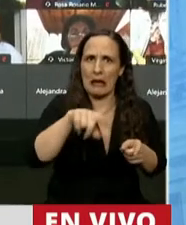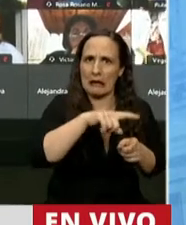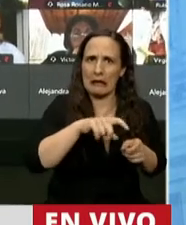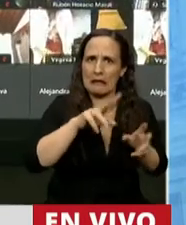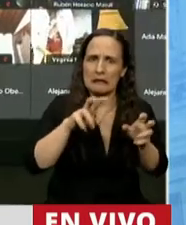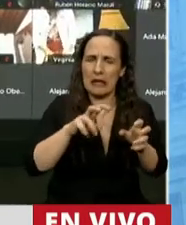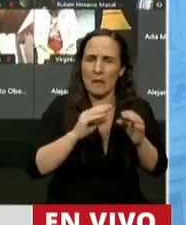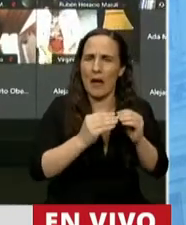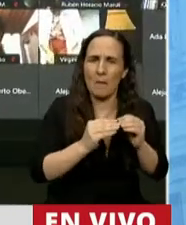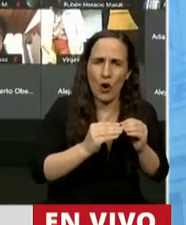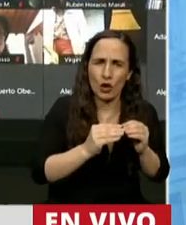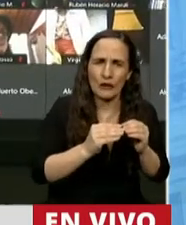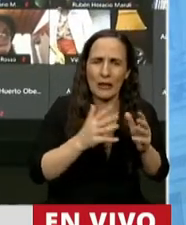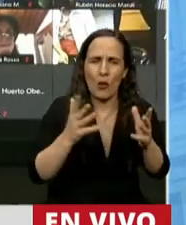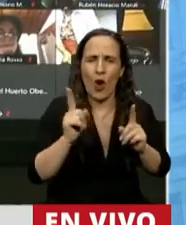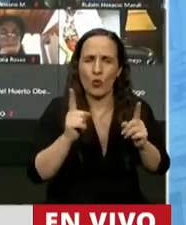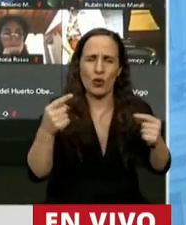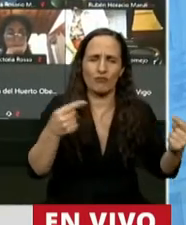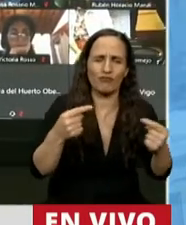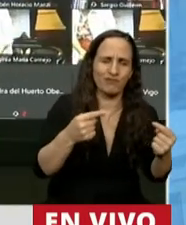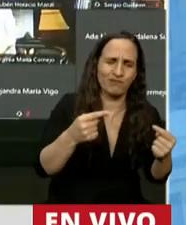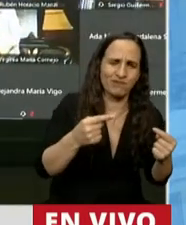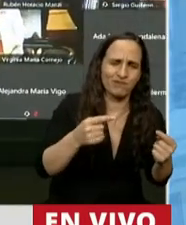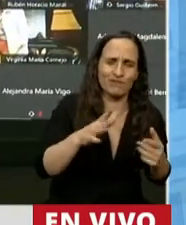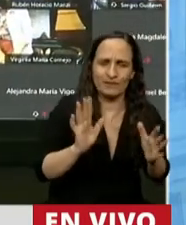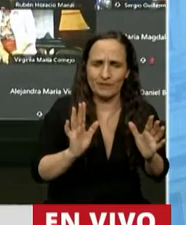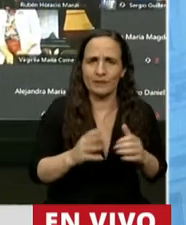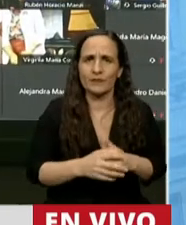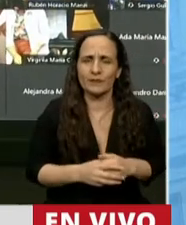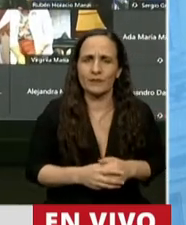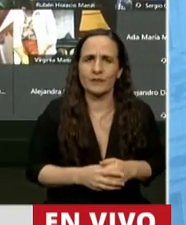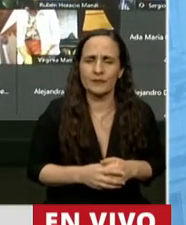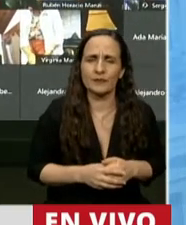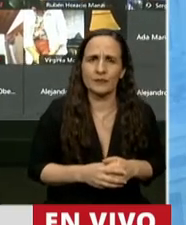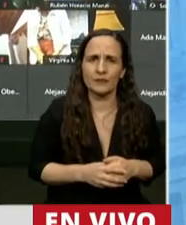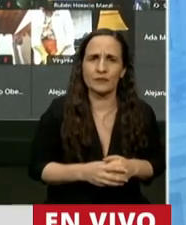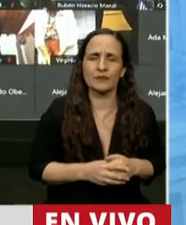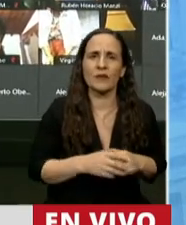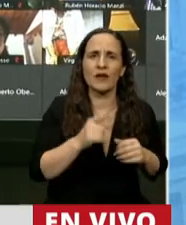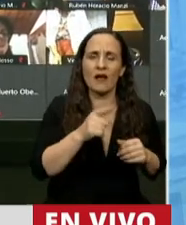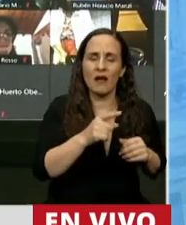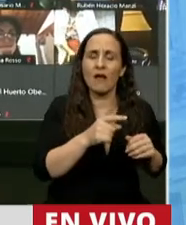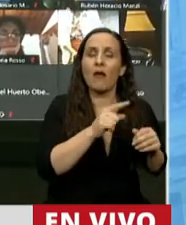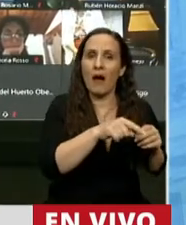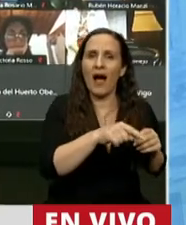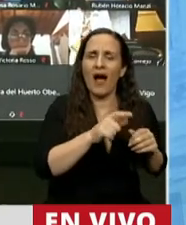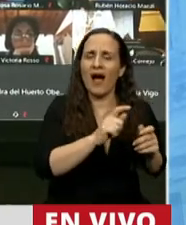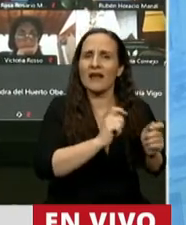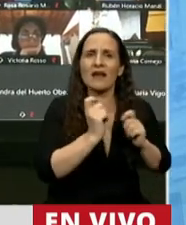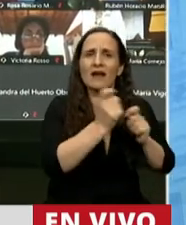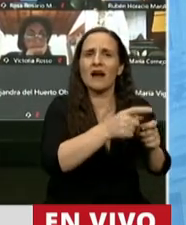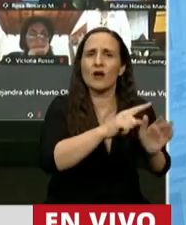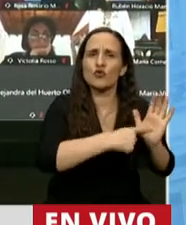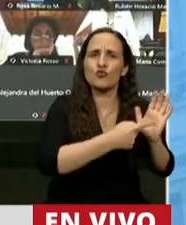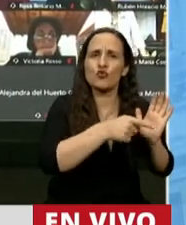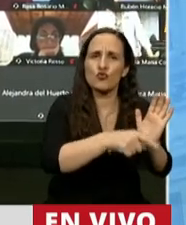motivos de controversia en el ámbito de tener las comisiones. Desde el Tesoro Nacional a la Ciudad Autónoma de Buenos Aires,